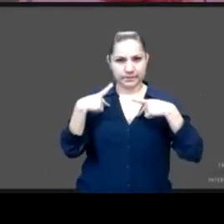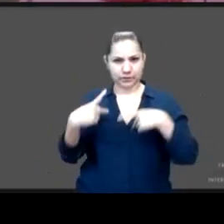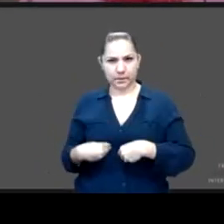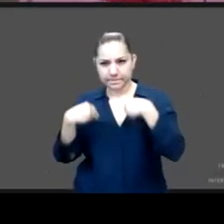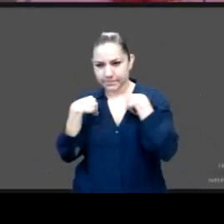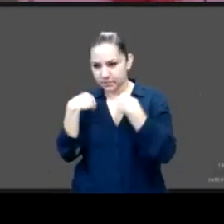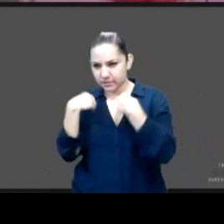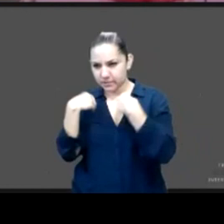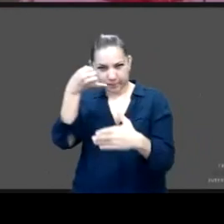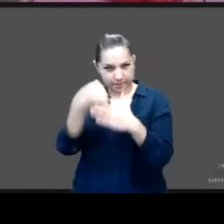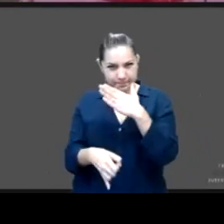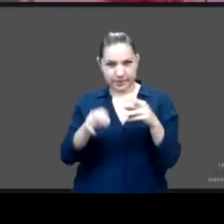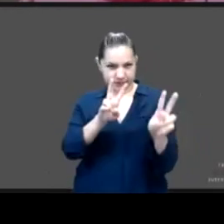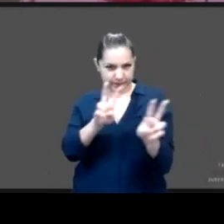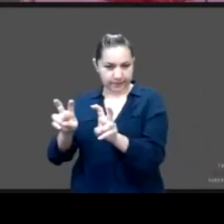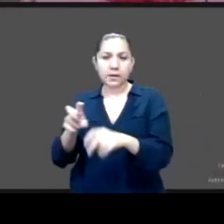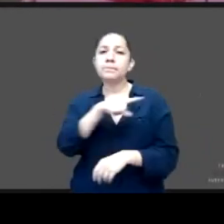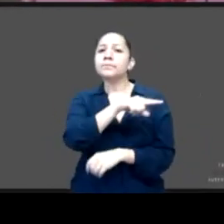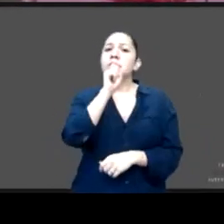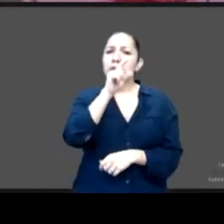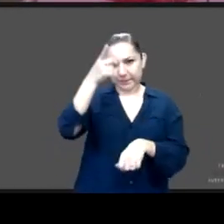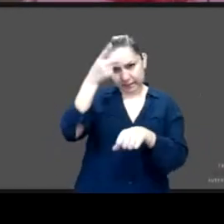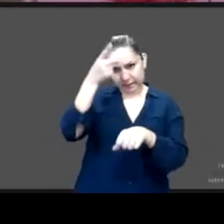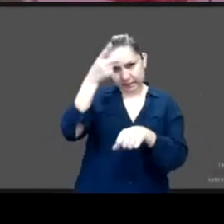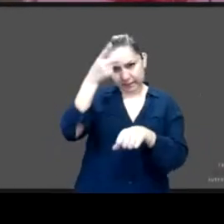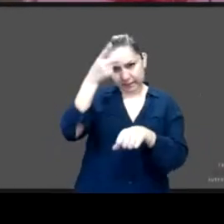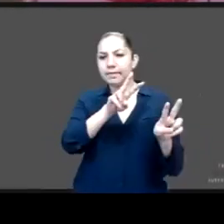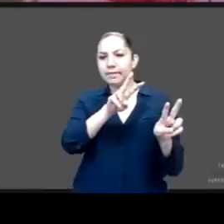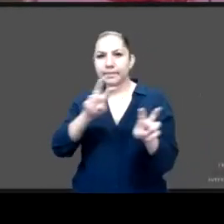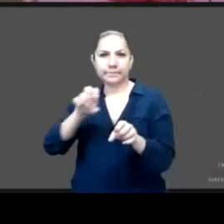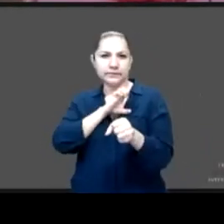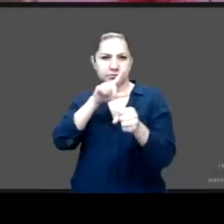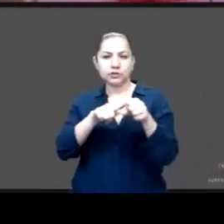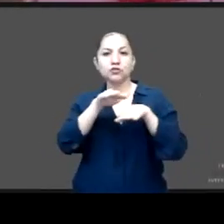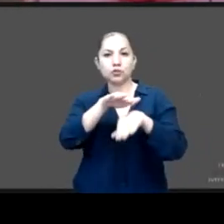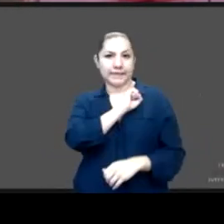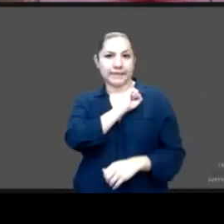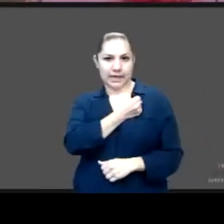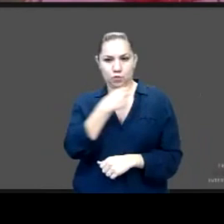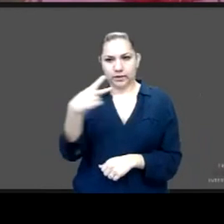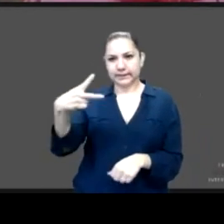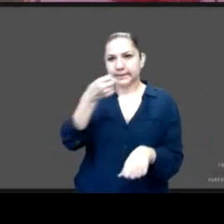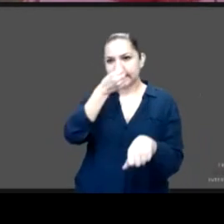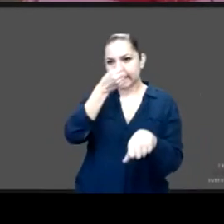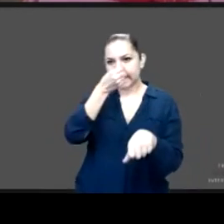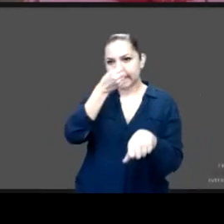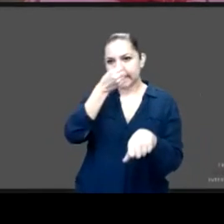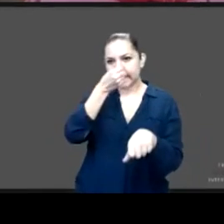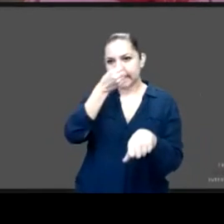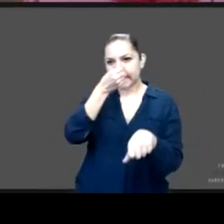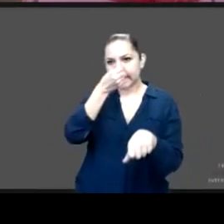prioritarios y especiales de salud de la Secretaría de Salud. Javier Domínguez del Olmo,